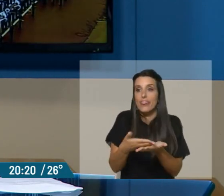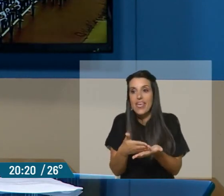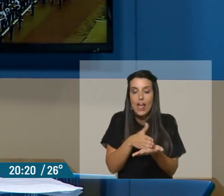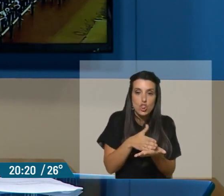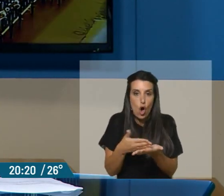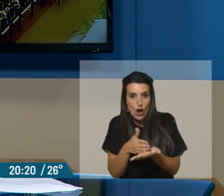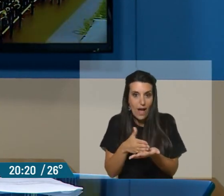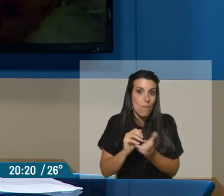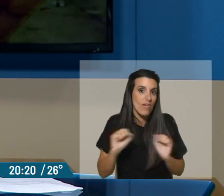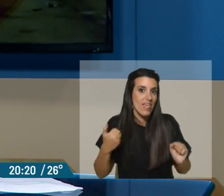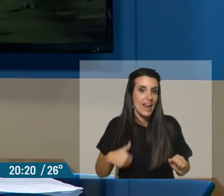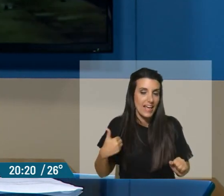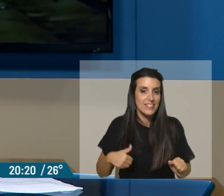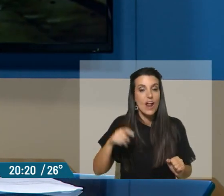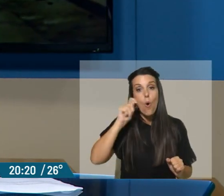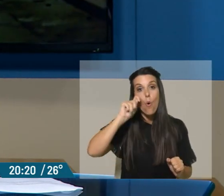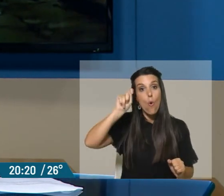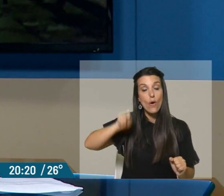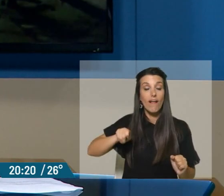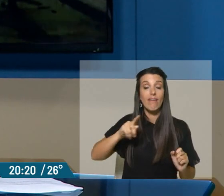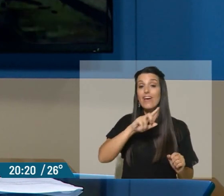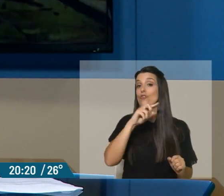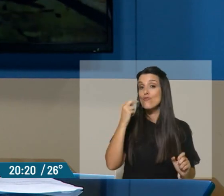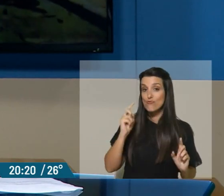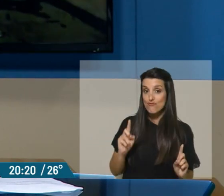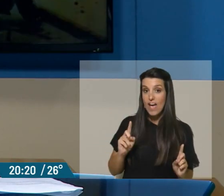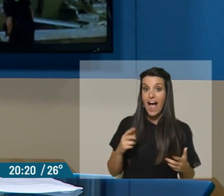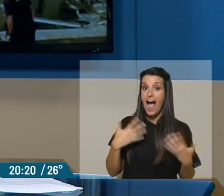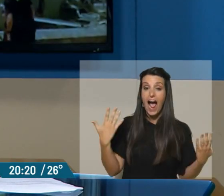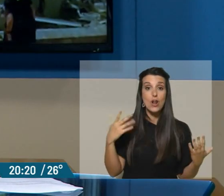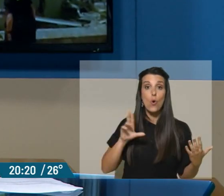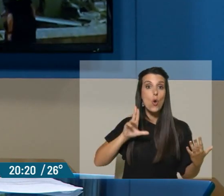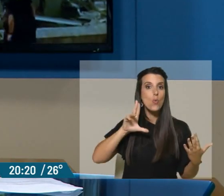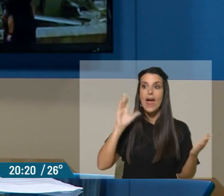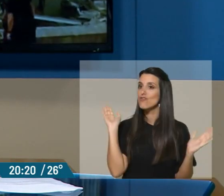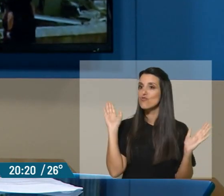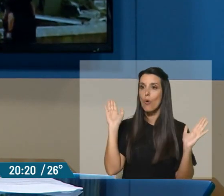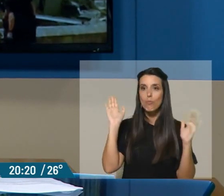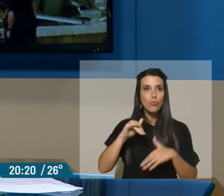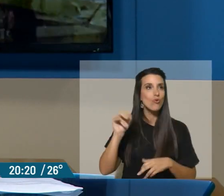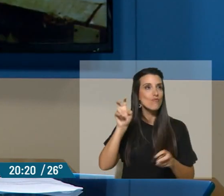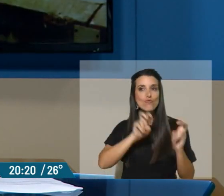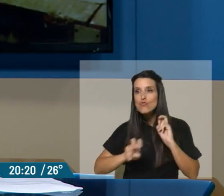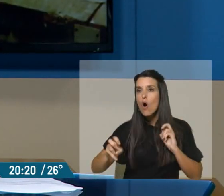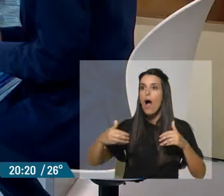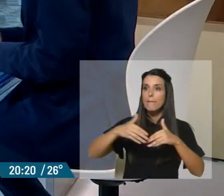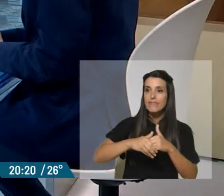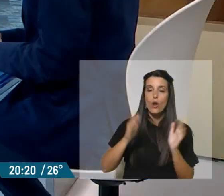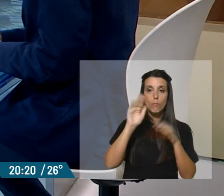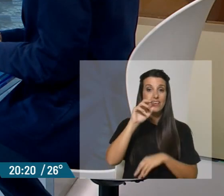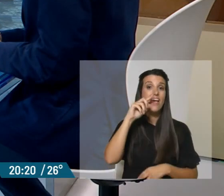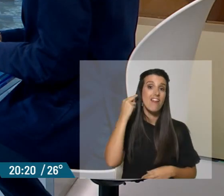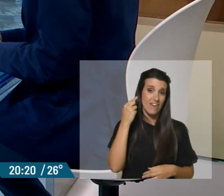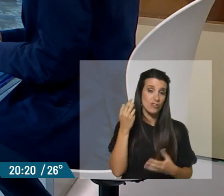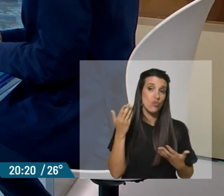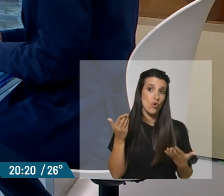si esa se da entre Ucrania y Rusia, algo que Lula no ha logrado por más que lo ha buscado. Y Alberto Fernández está